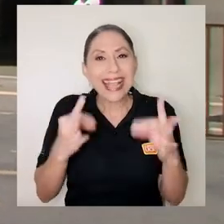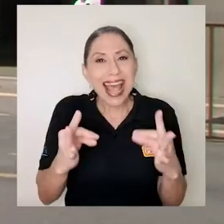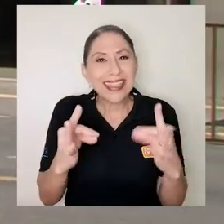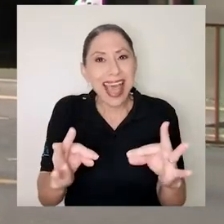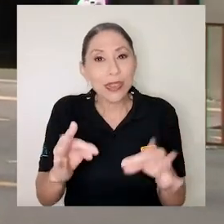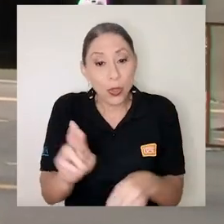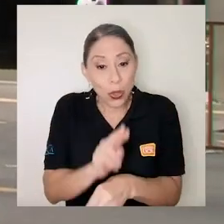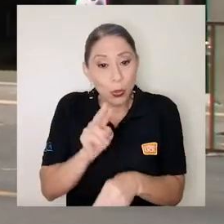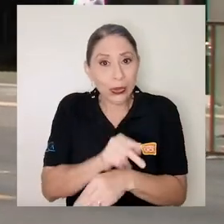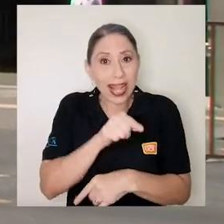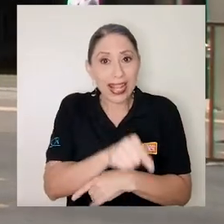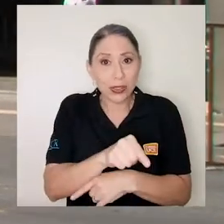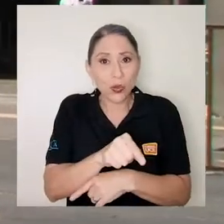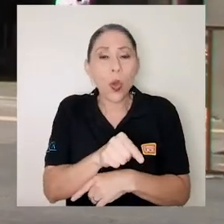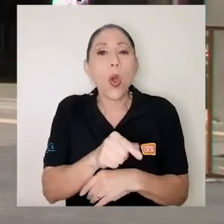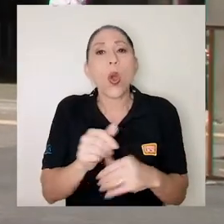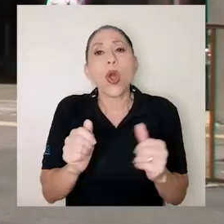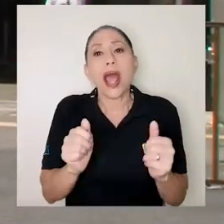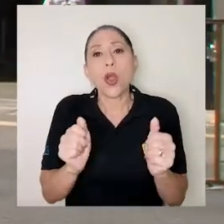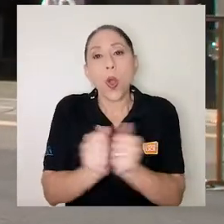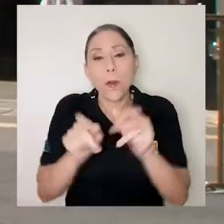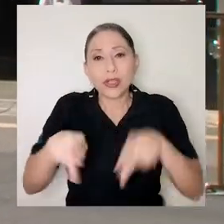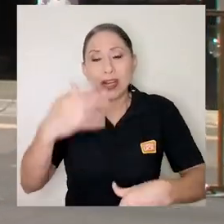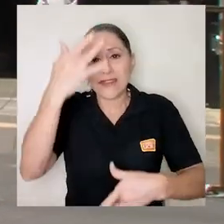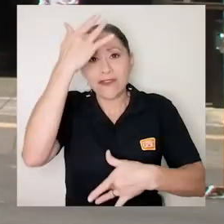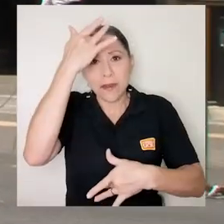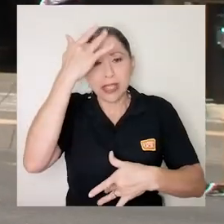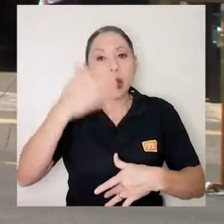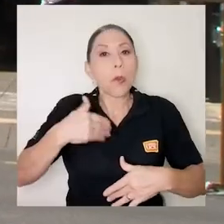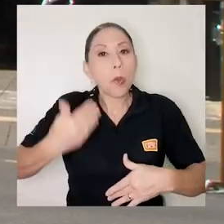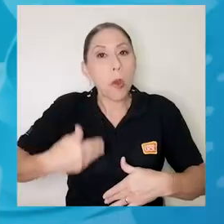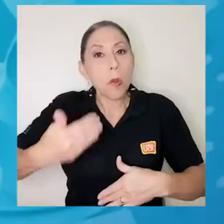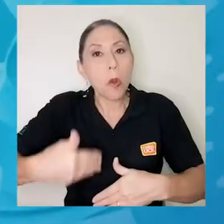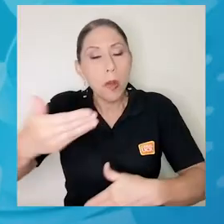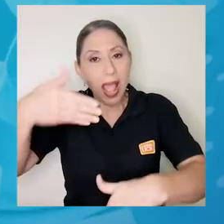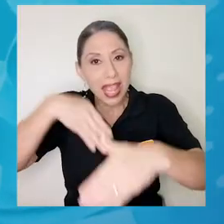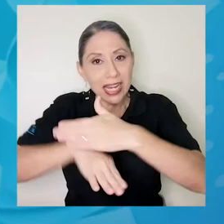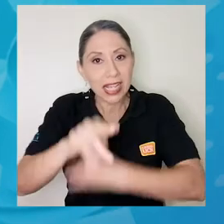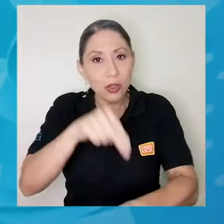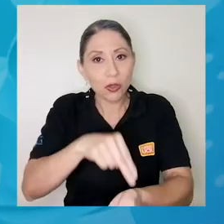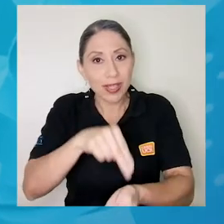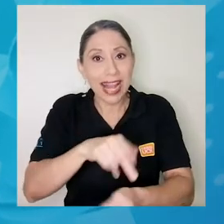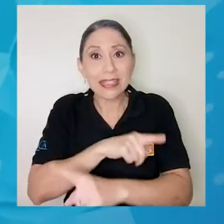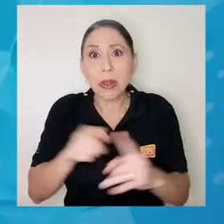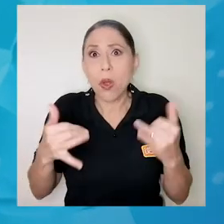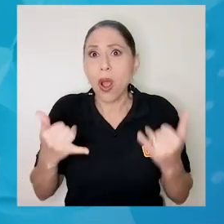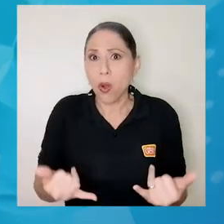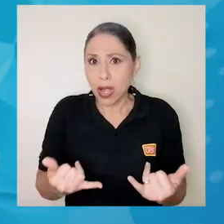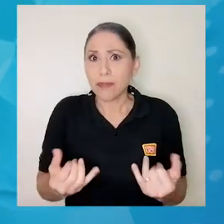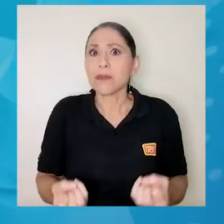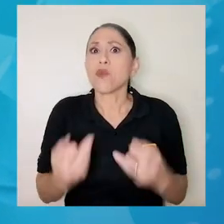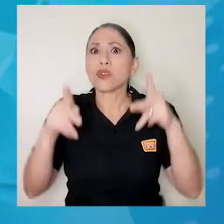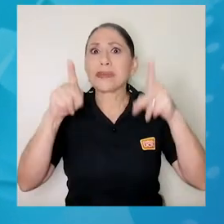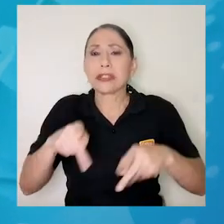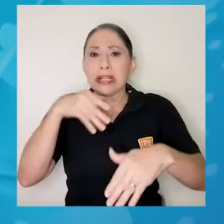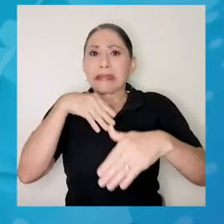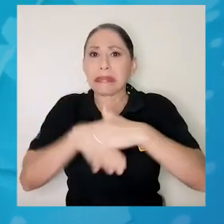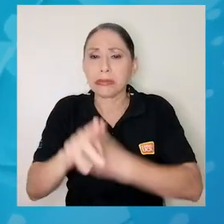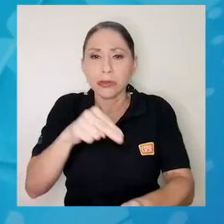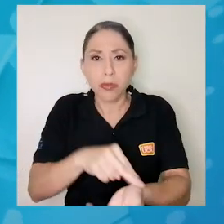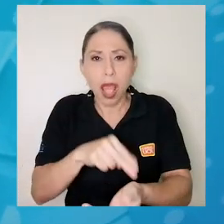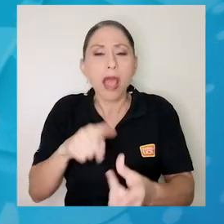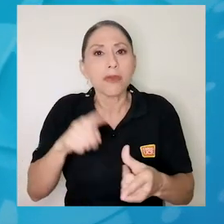está tratando de administrar a los pacientes conforme van ingresando a los hospitales. La situación es que los ingresos están bastante